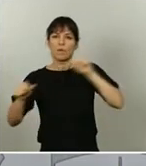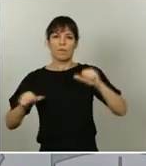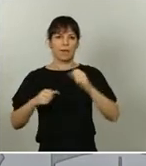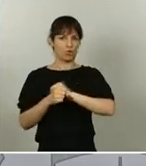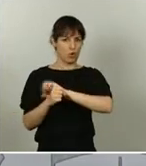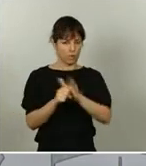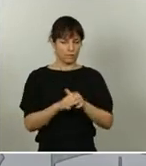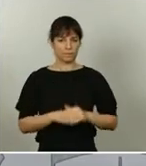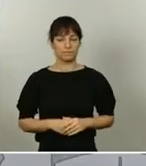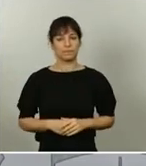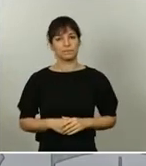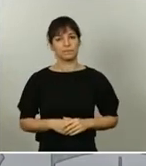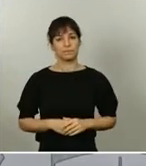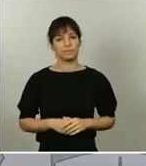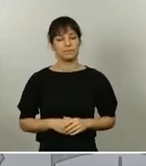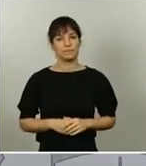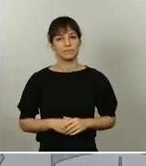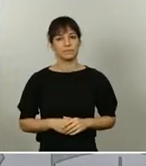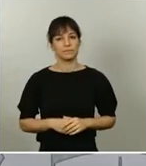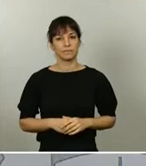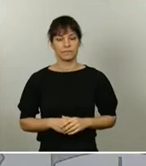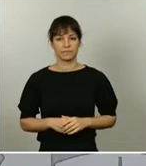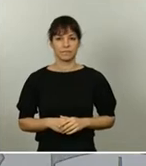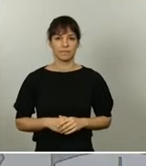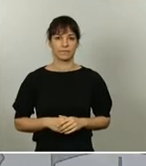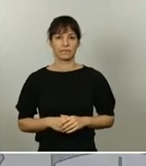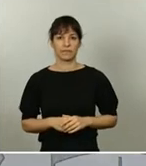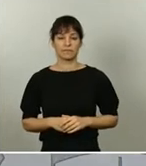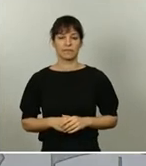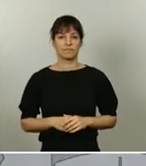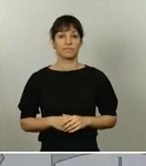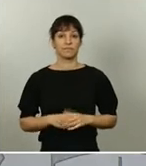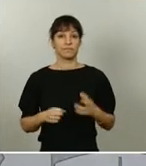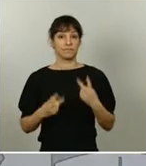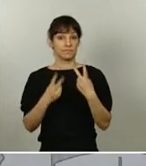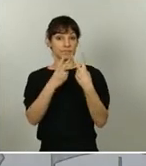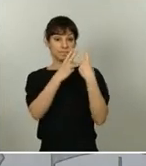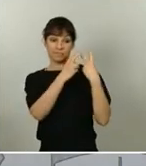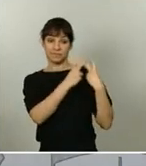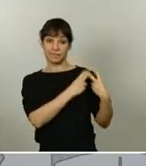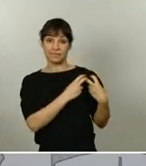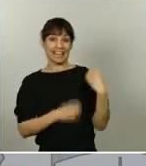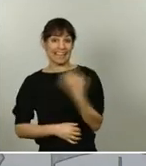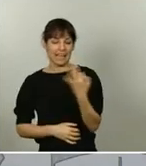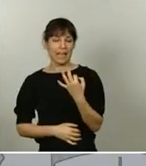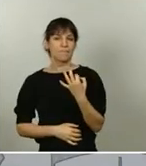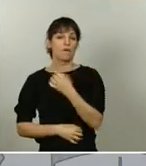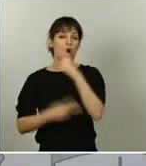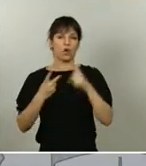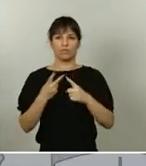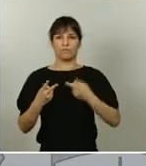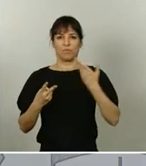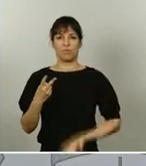de examinar lo sucedido, nos aguarda una segunda tarea fundamental, y es la puesta en marcha del país a pleno